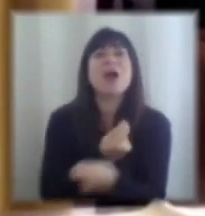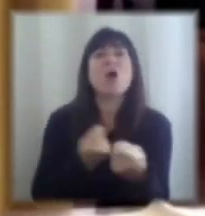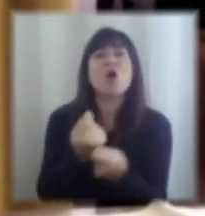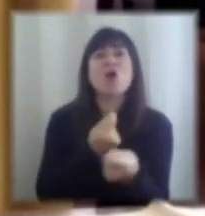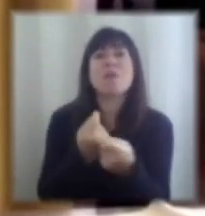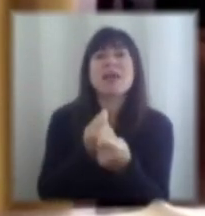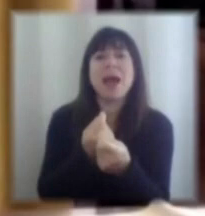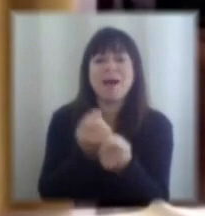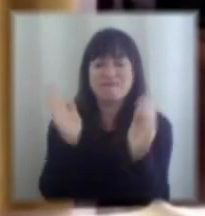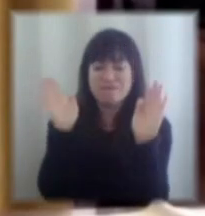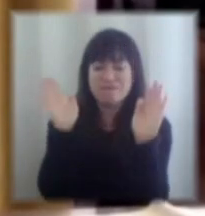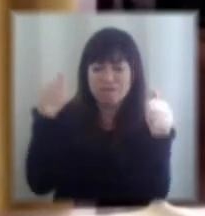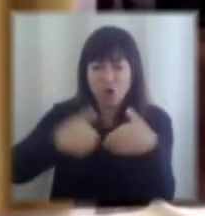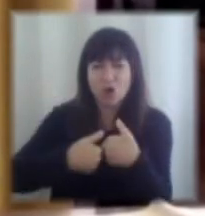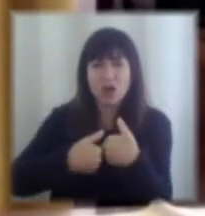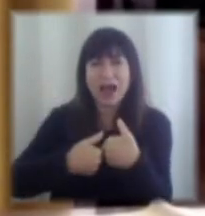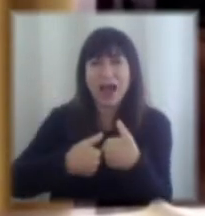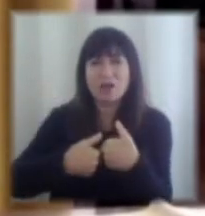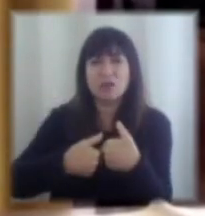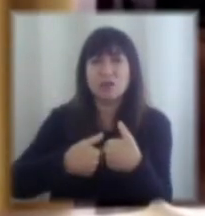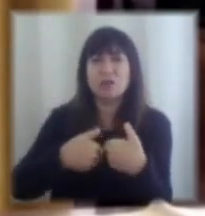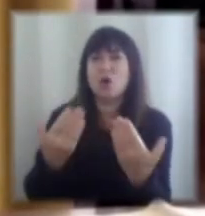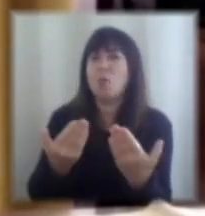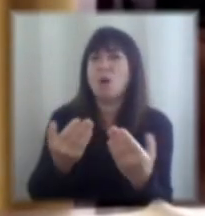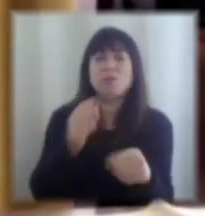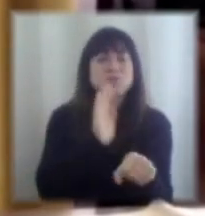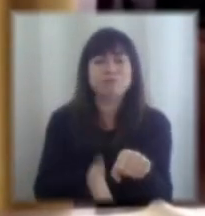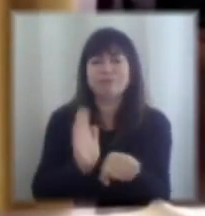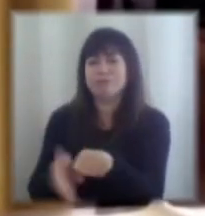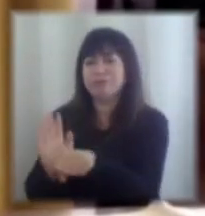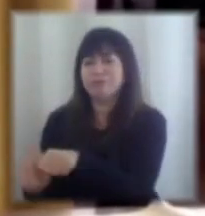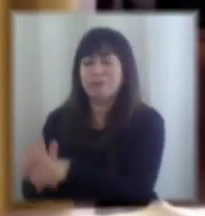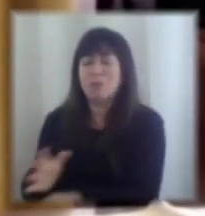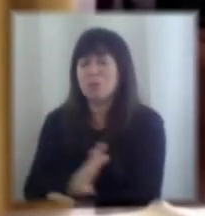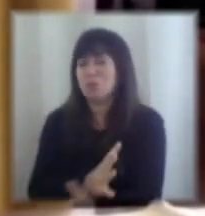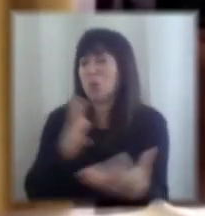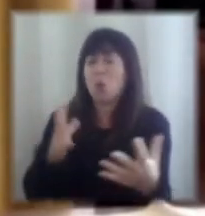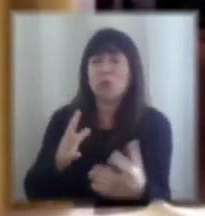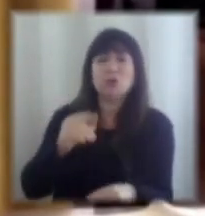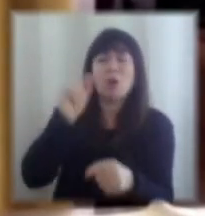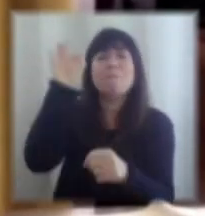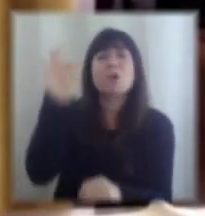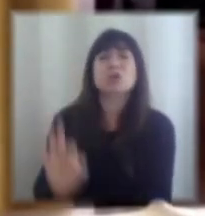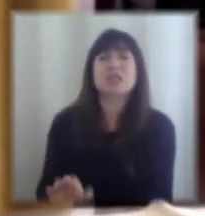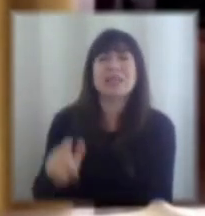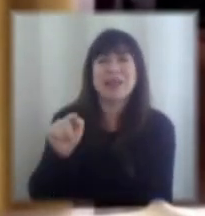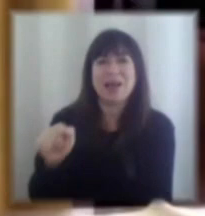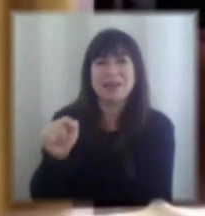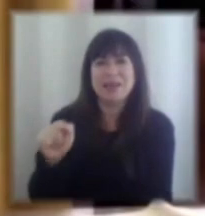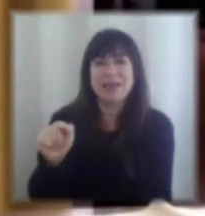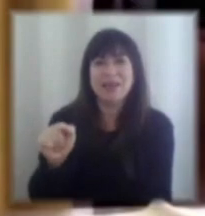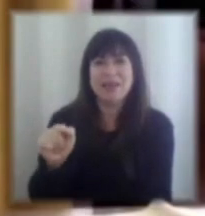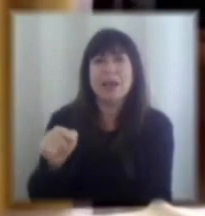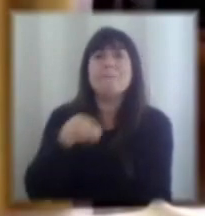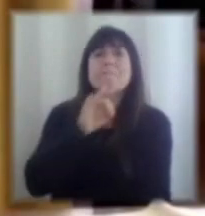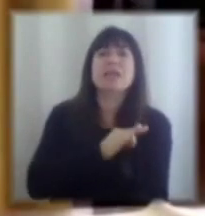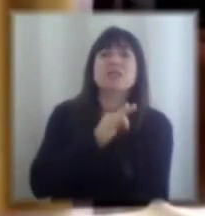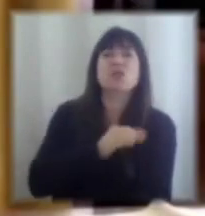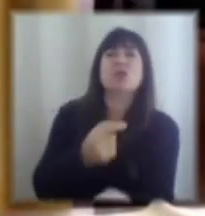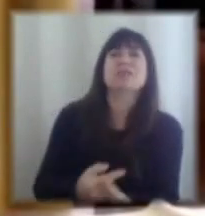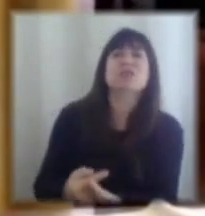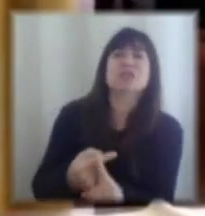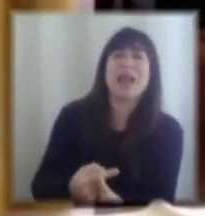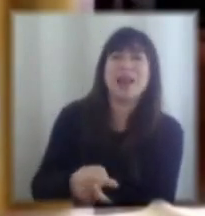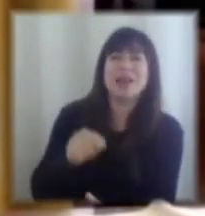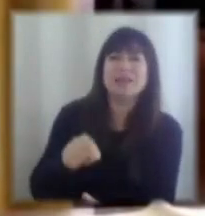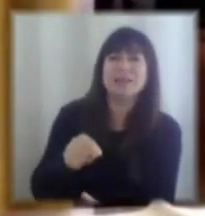volcaron hacia adentro, tenían tales niveles de desempleo, tales niveles de presiones sociales que básicamente